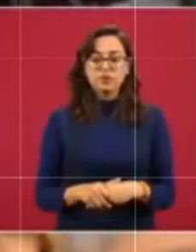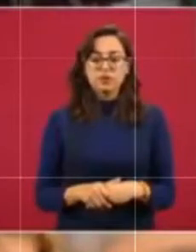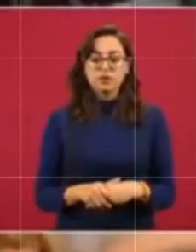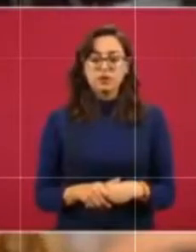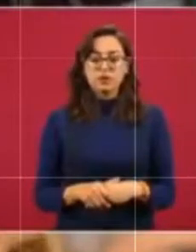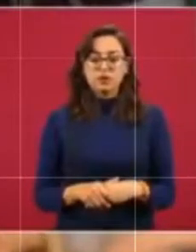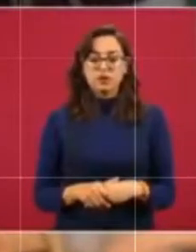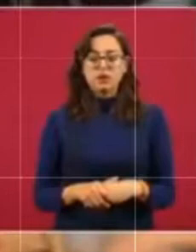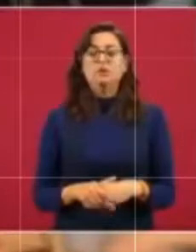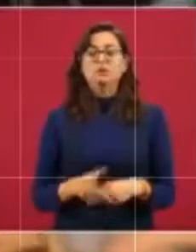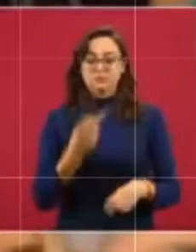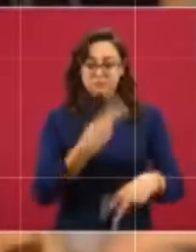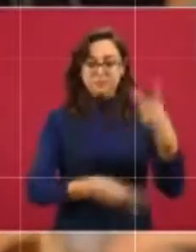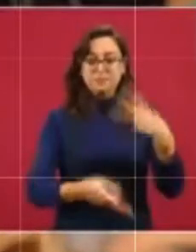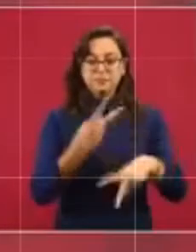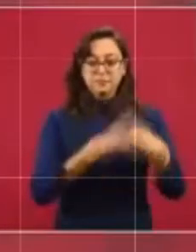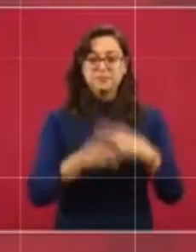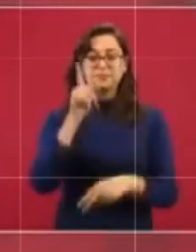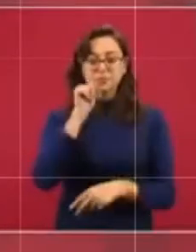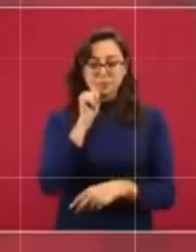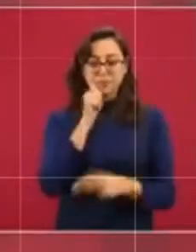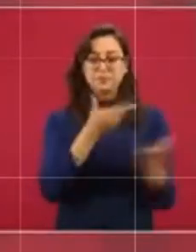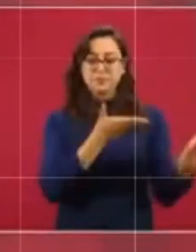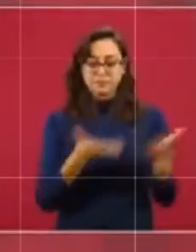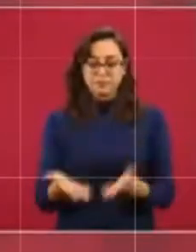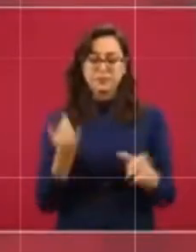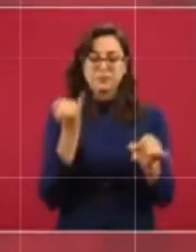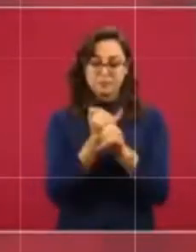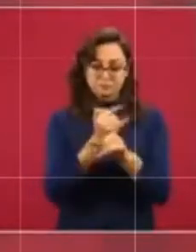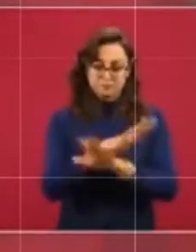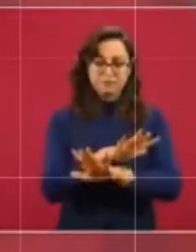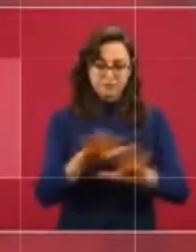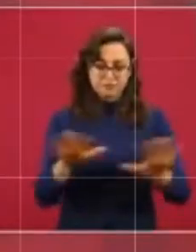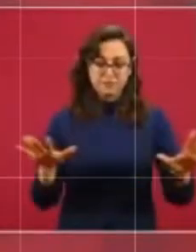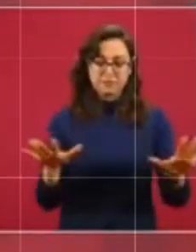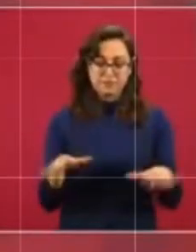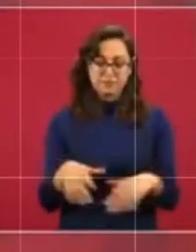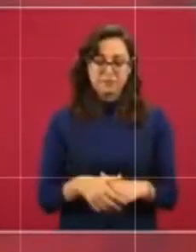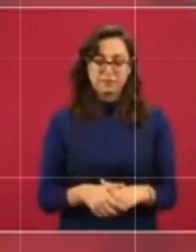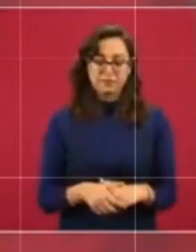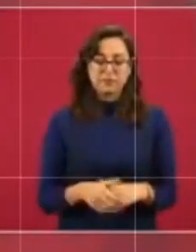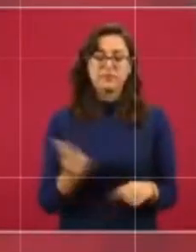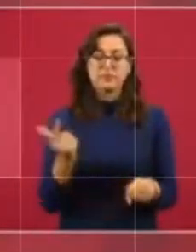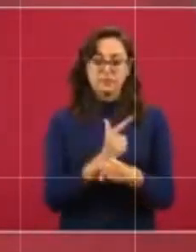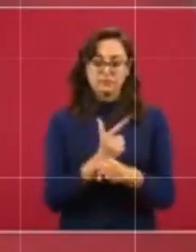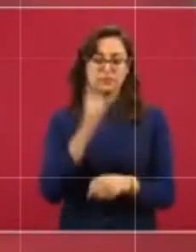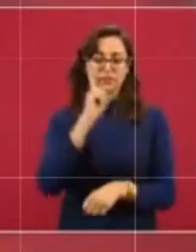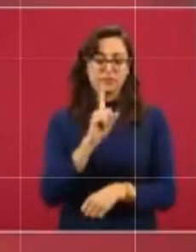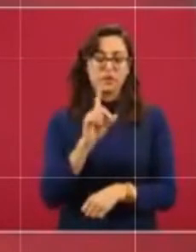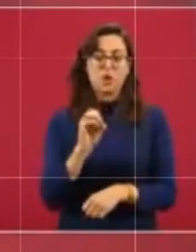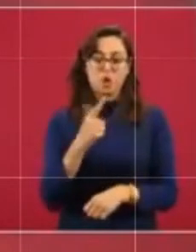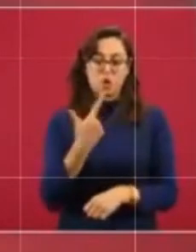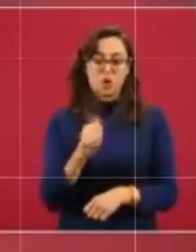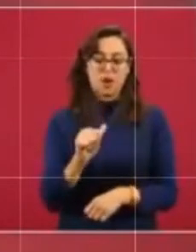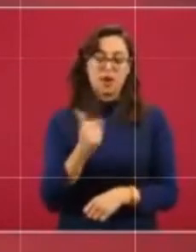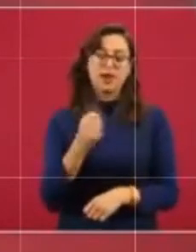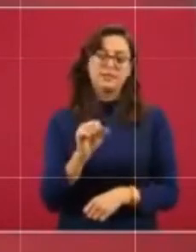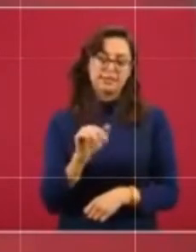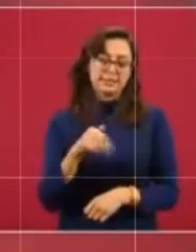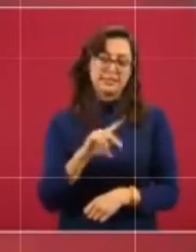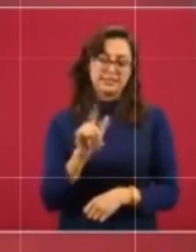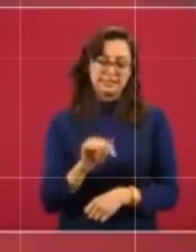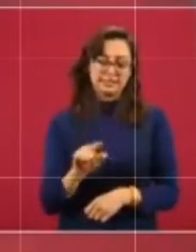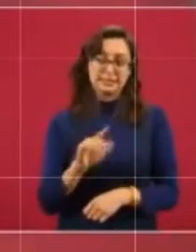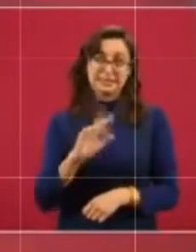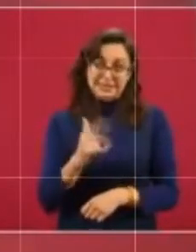va a estar aquí informando la licenciada Olga Sánchez Cordero. y